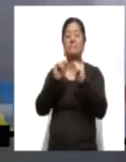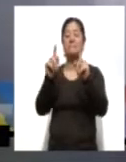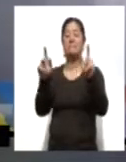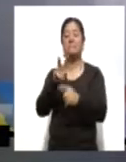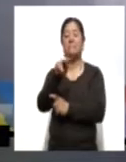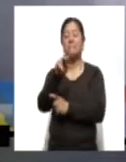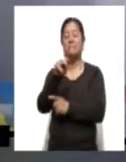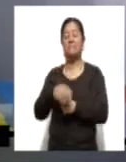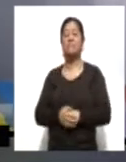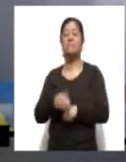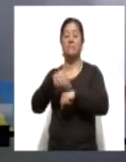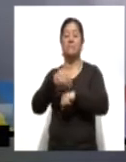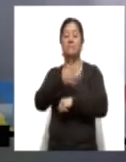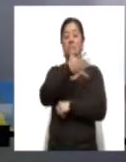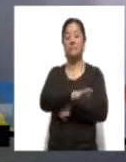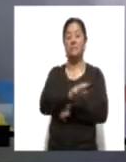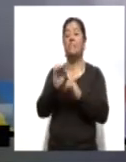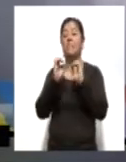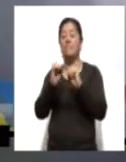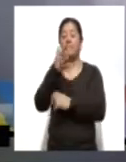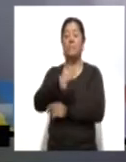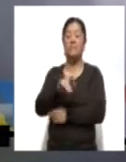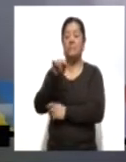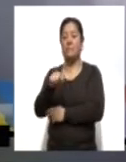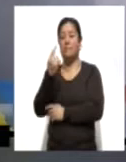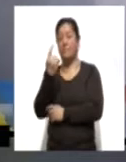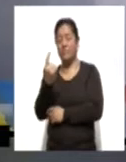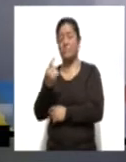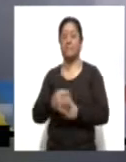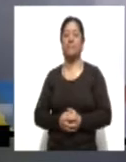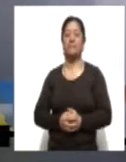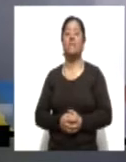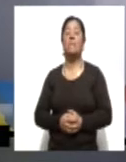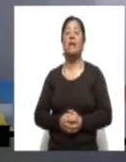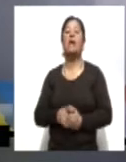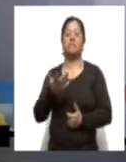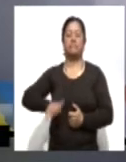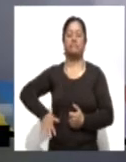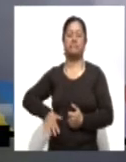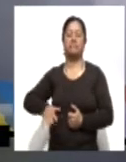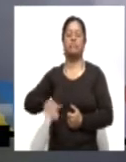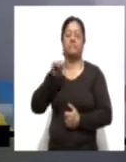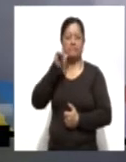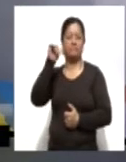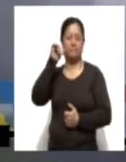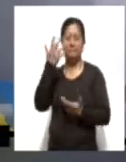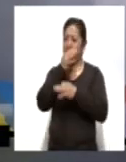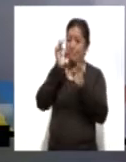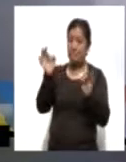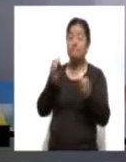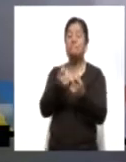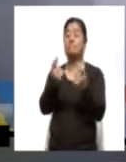de Tlaxcala Televisión, el canal número 10 de su sistema de cable 10.1 de la señal abierta. Como lo comentábamos el día de ayer en algunas regiones de nuestro